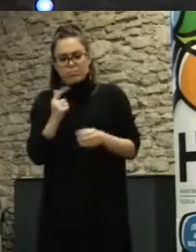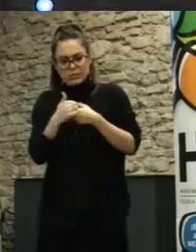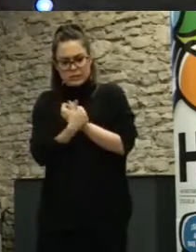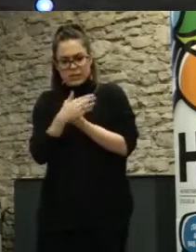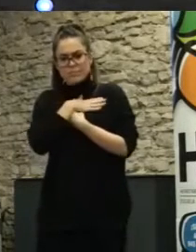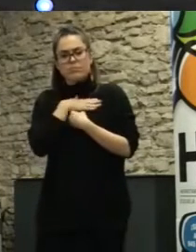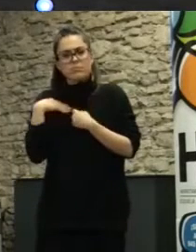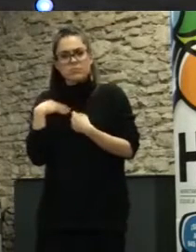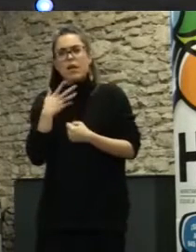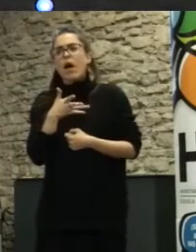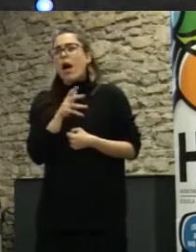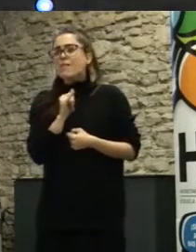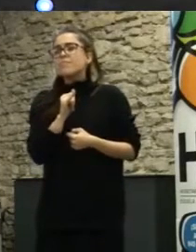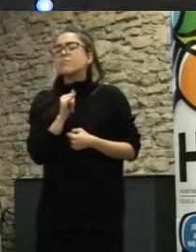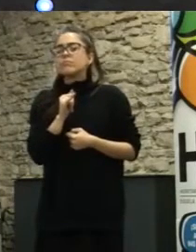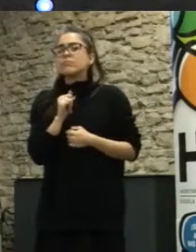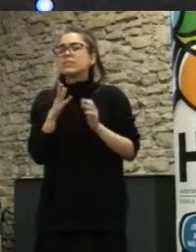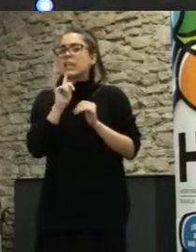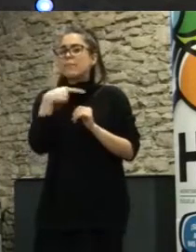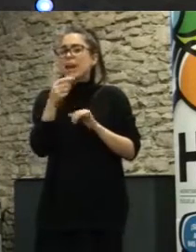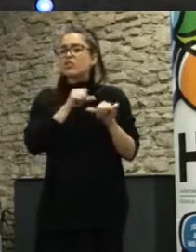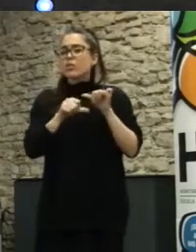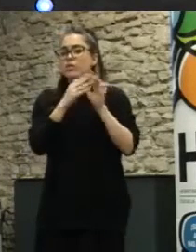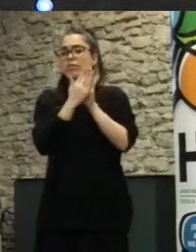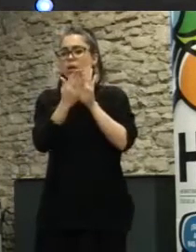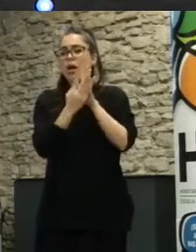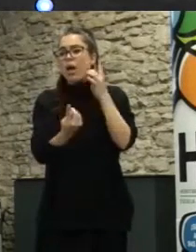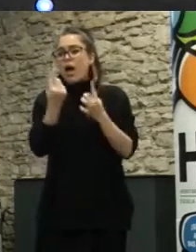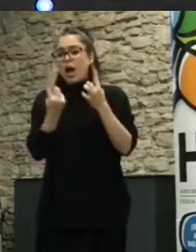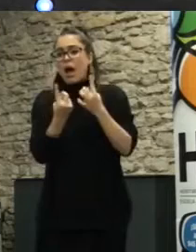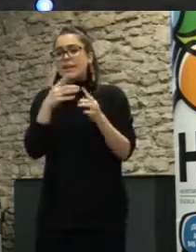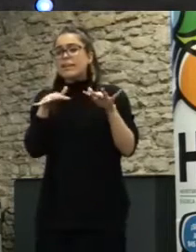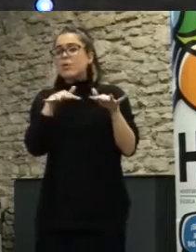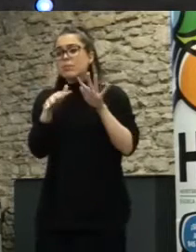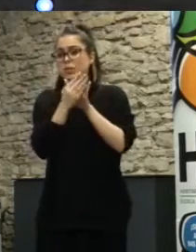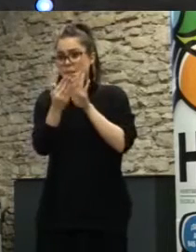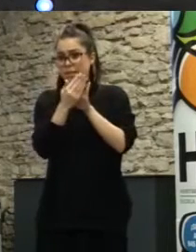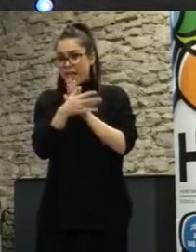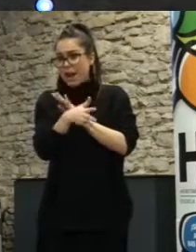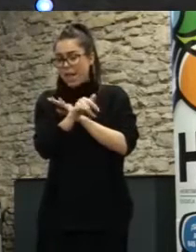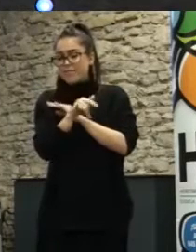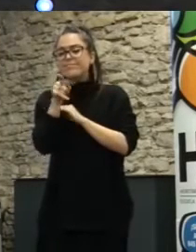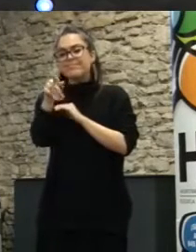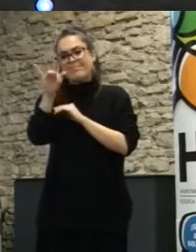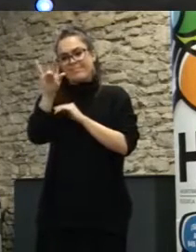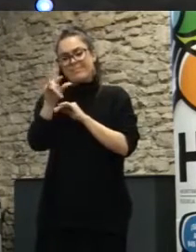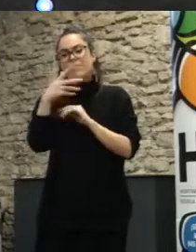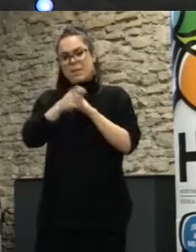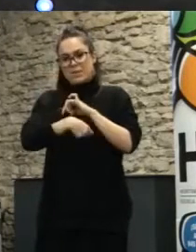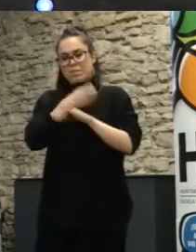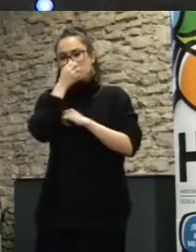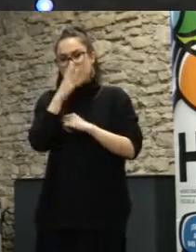asociaciones vecinales, que no sé si hay alguien de Movimiento Vecinal, por ejemplo, ahora de Vitoria. Muy bien.